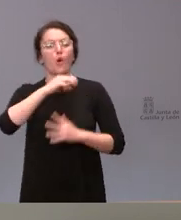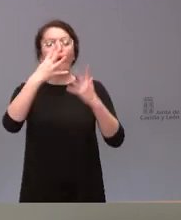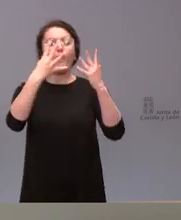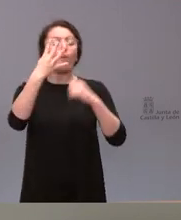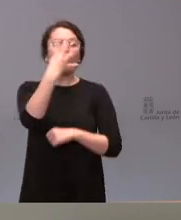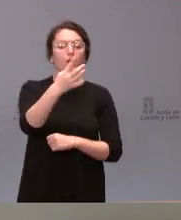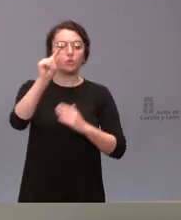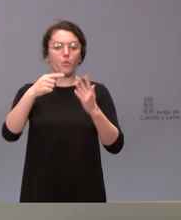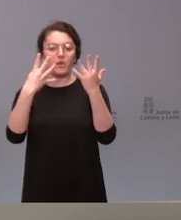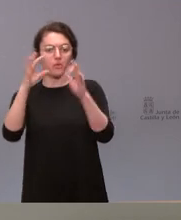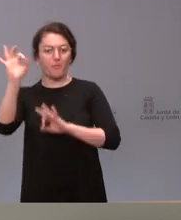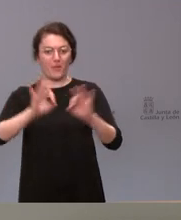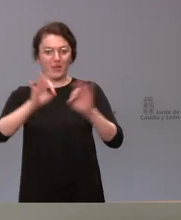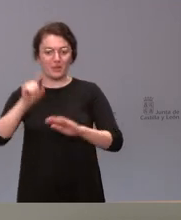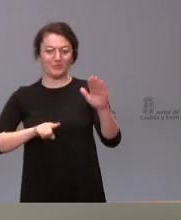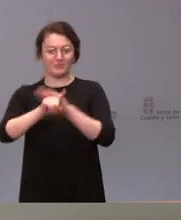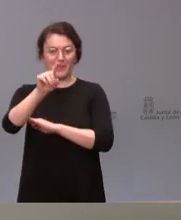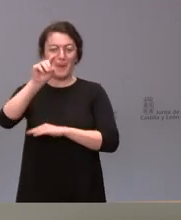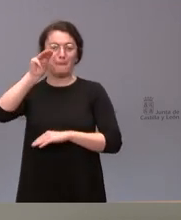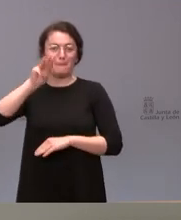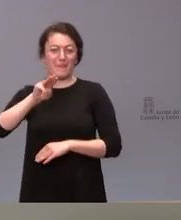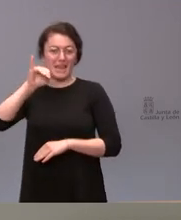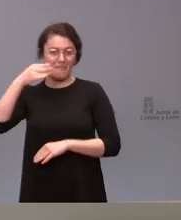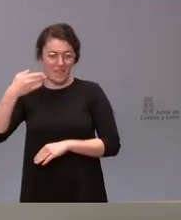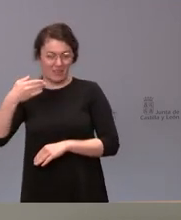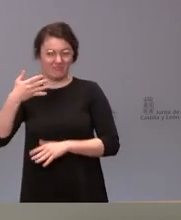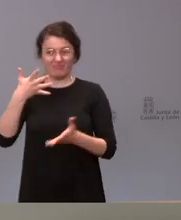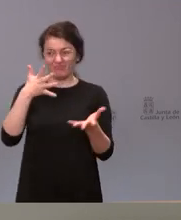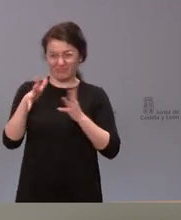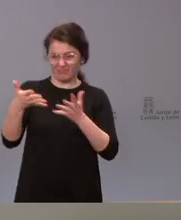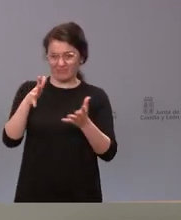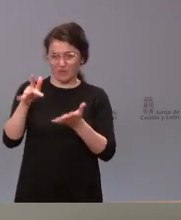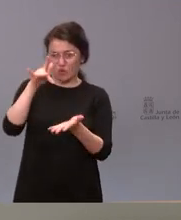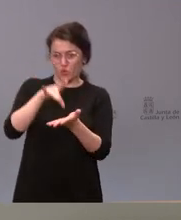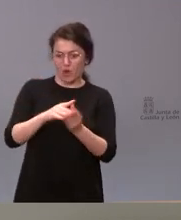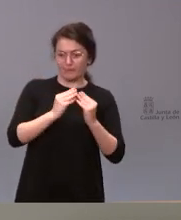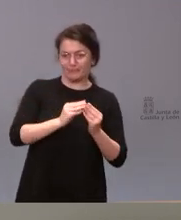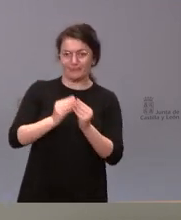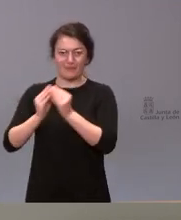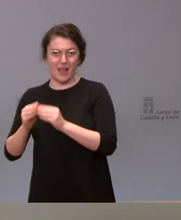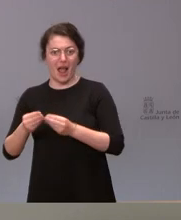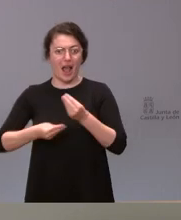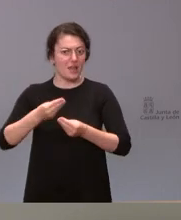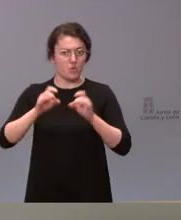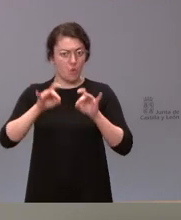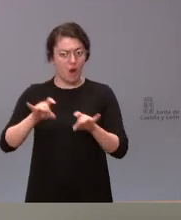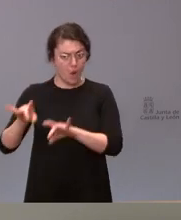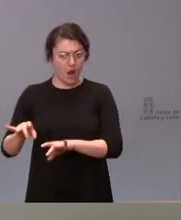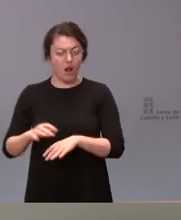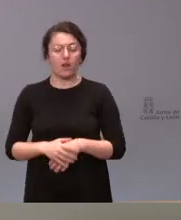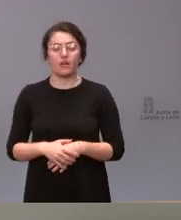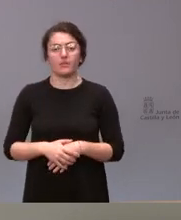% en términos de crecimiento de PIB en el mismo instante más o menos de elaboración de ese escenario macroeconómico el nuestro iba